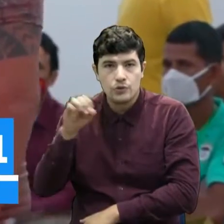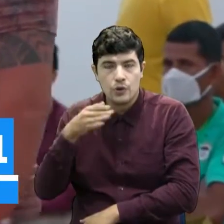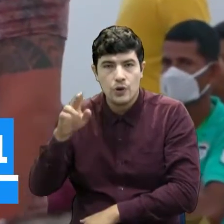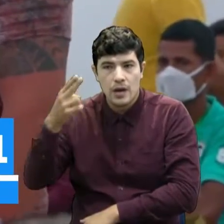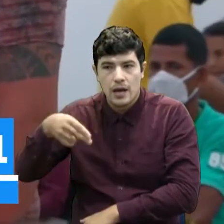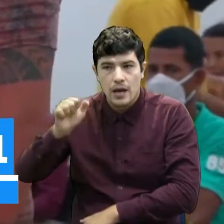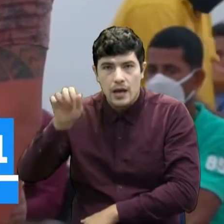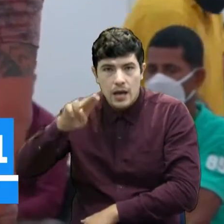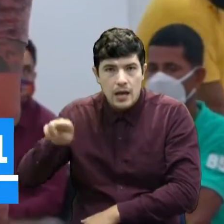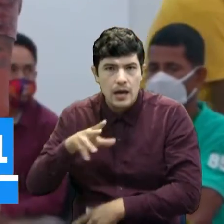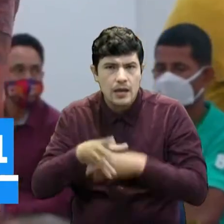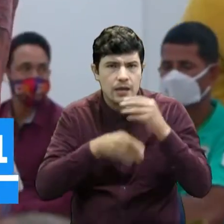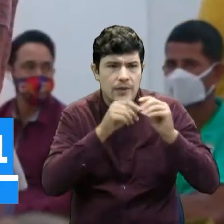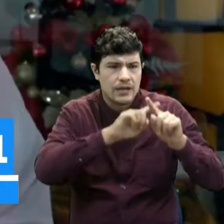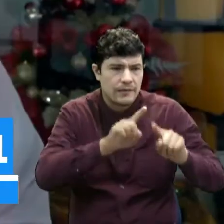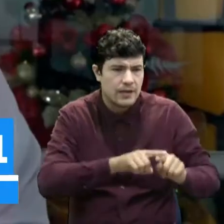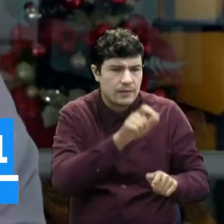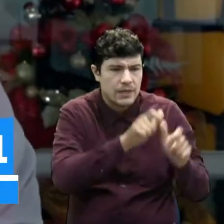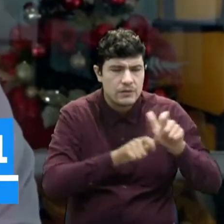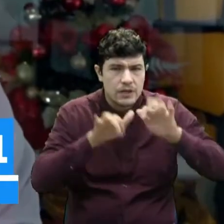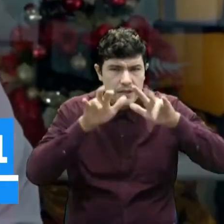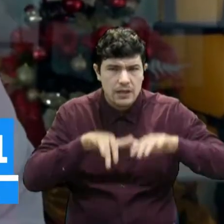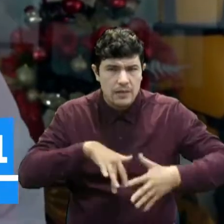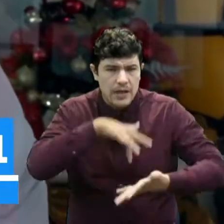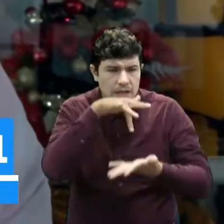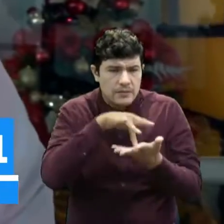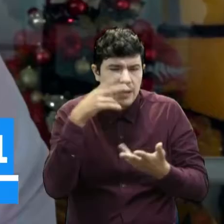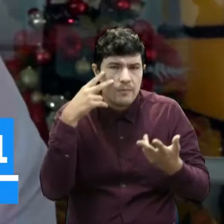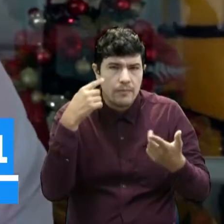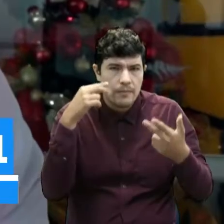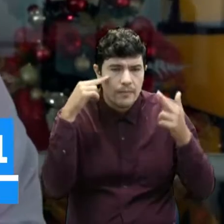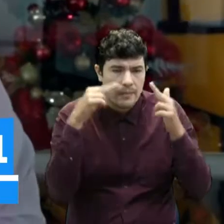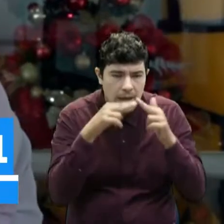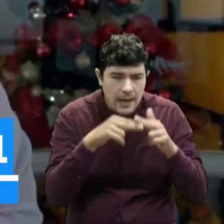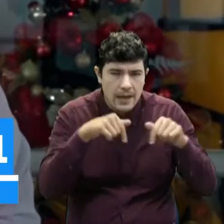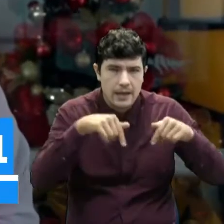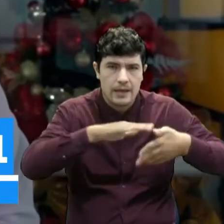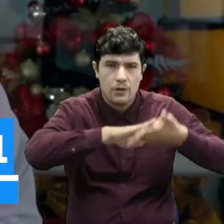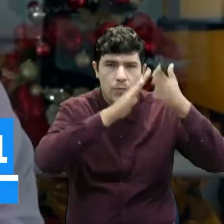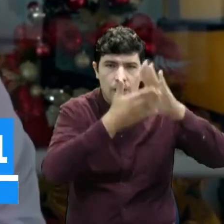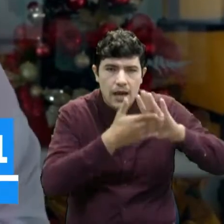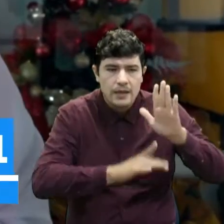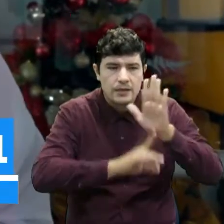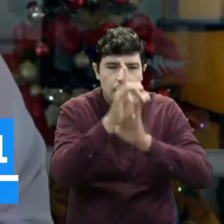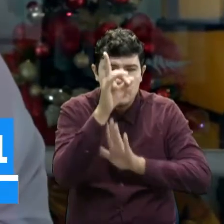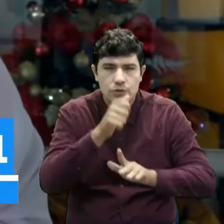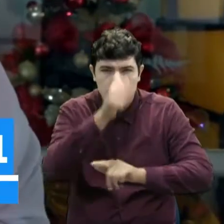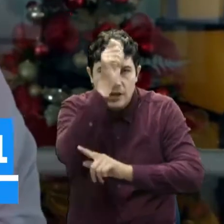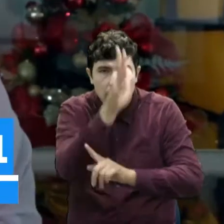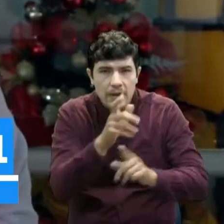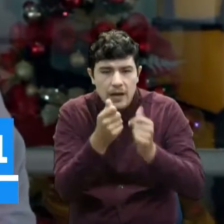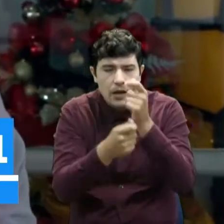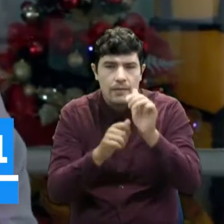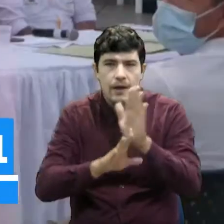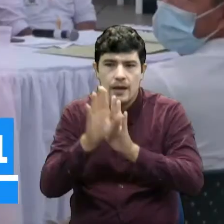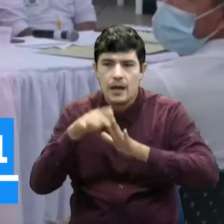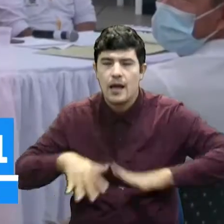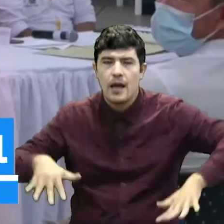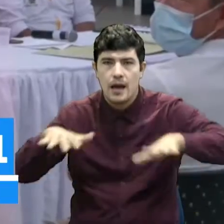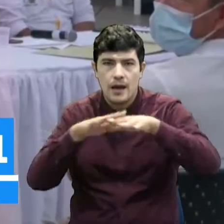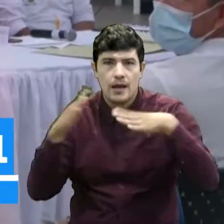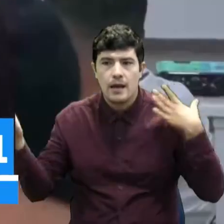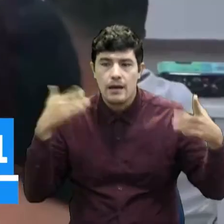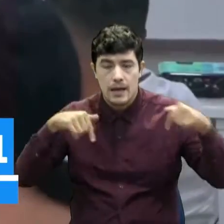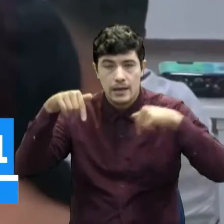de diferentes secretarios que intervienen con la comunidad para darle desarrollo y dinámica económica al sector rural que tanto lo necesita